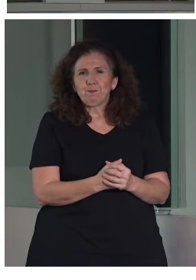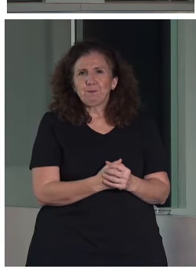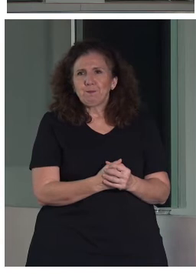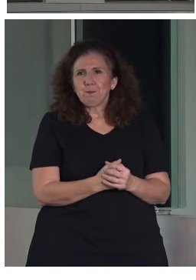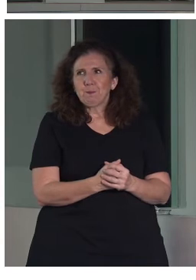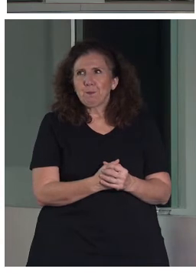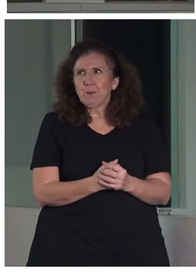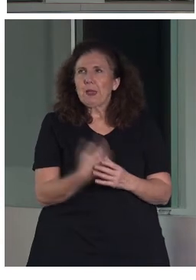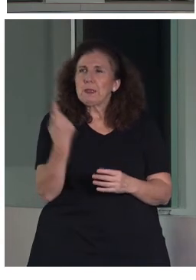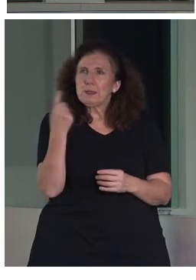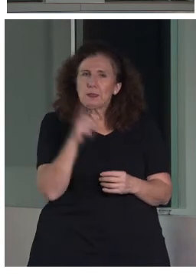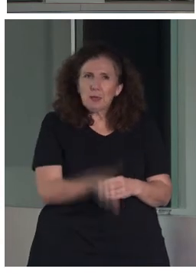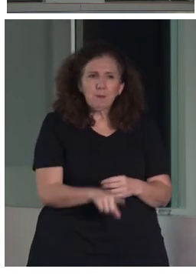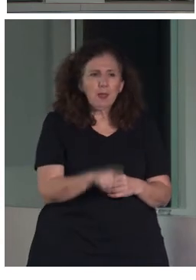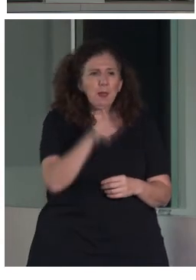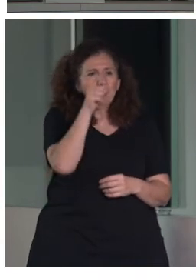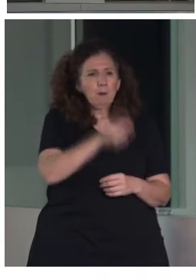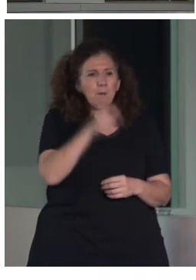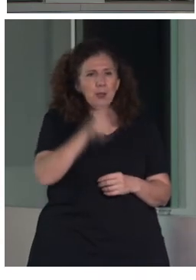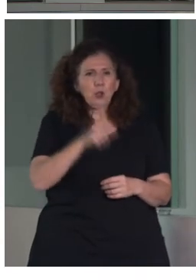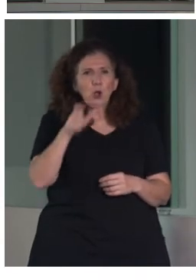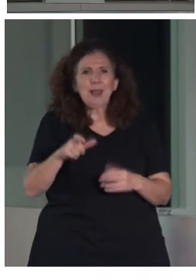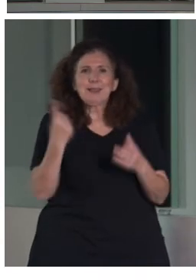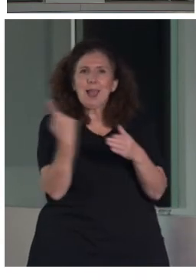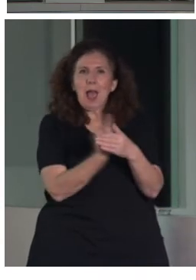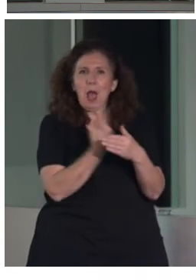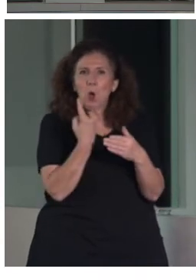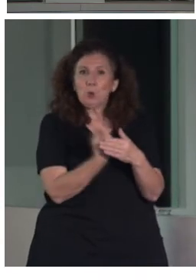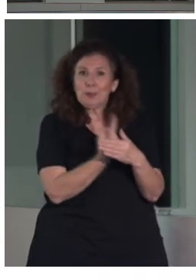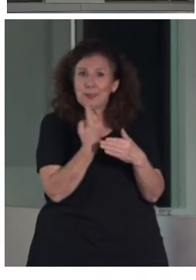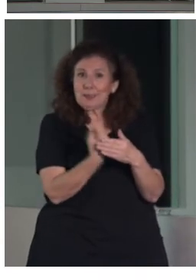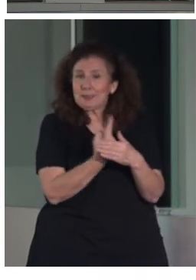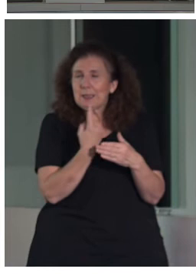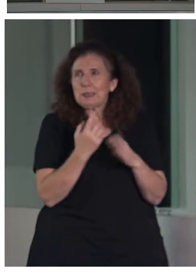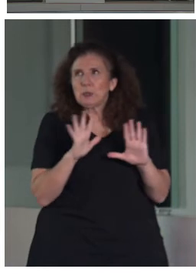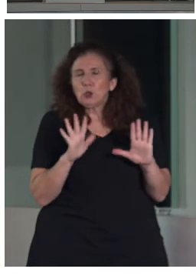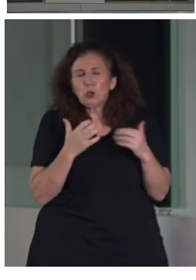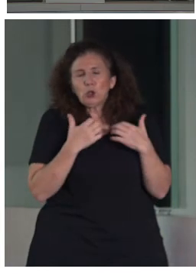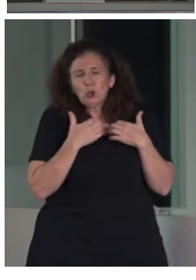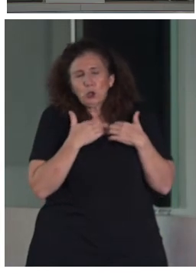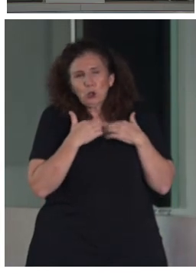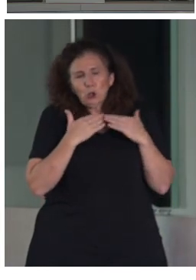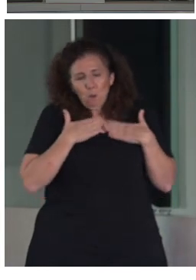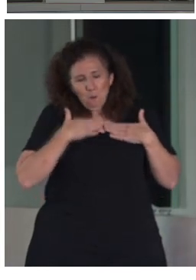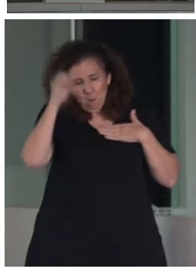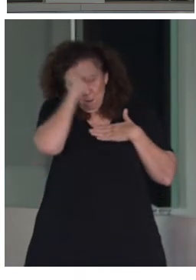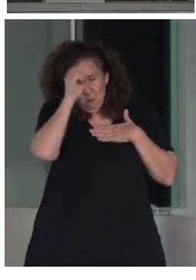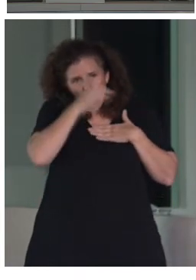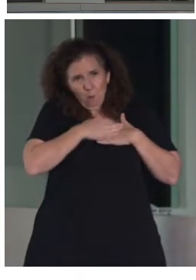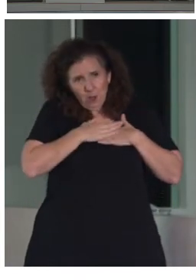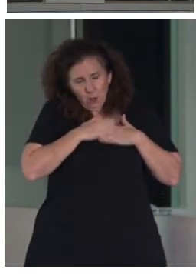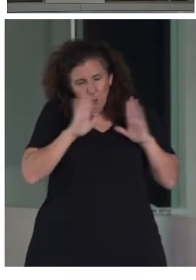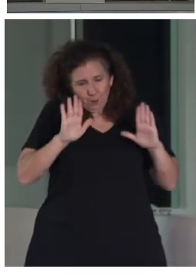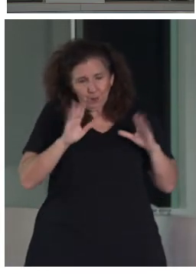las personas con autismo. Sí que tengo que deciros que tengo mi punto de vista escéptico, porque en